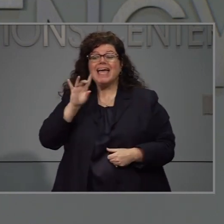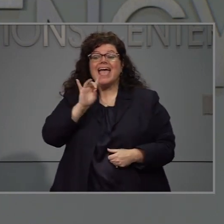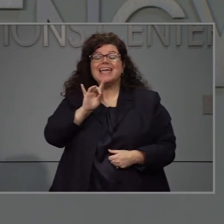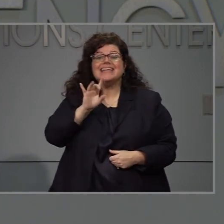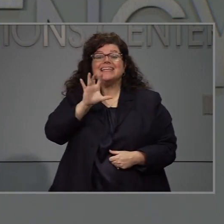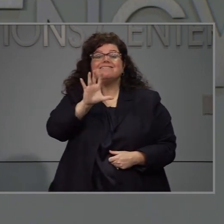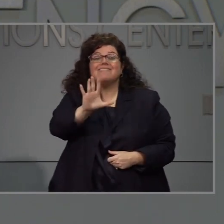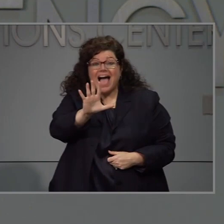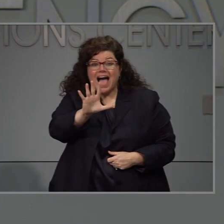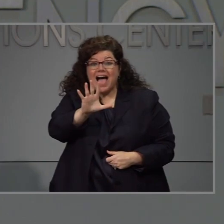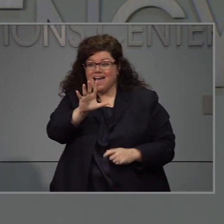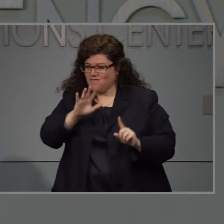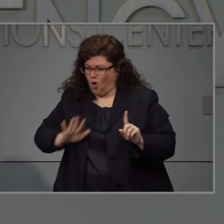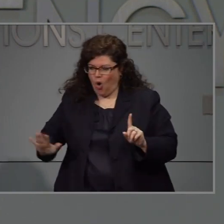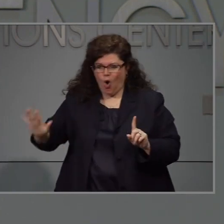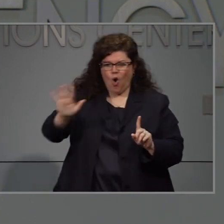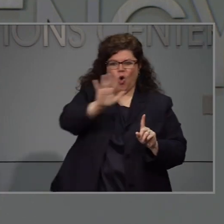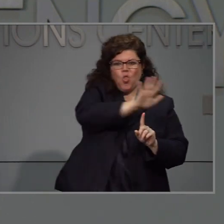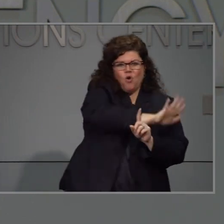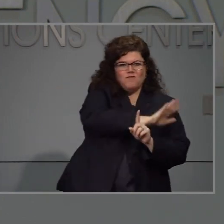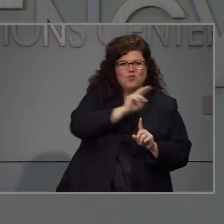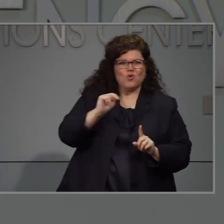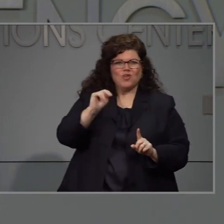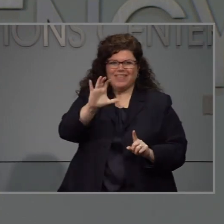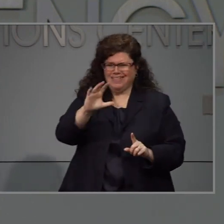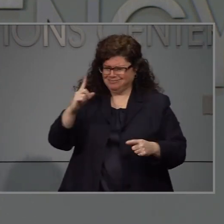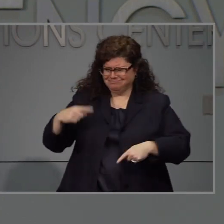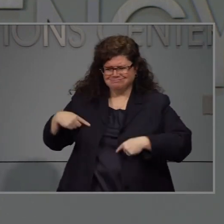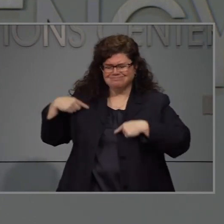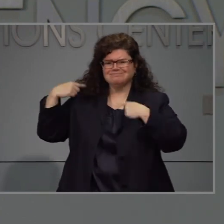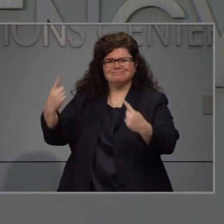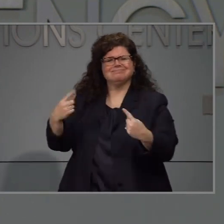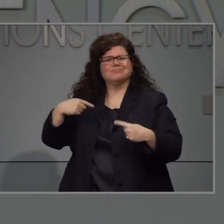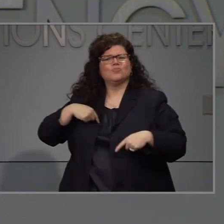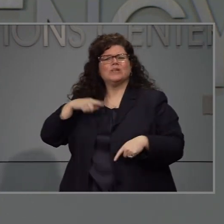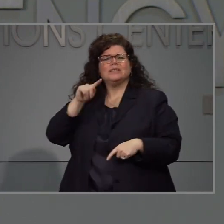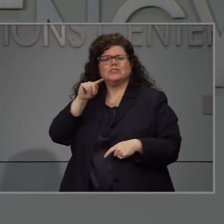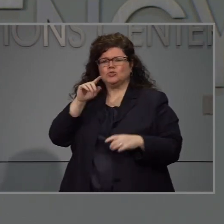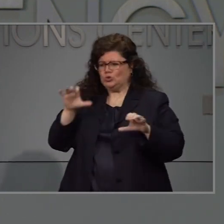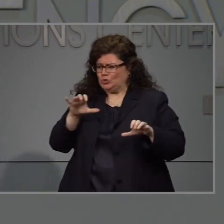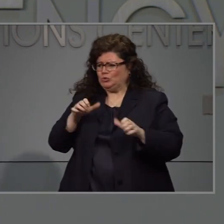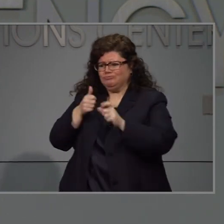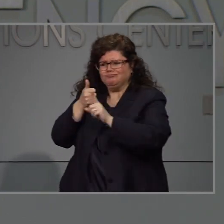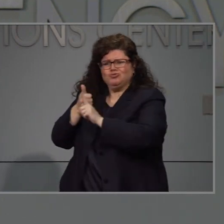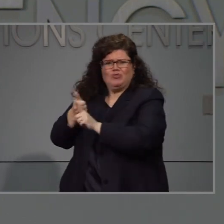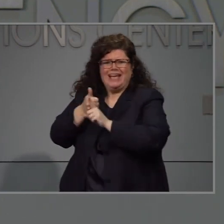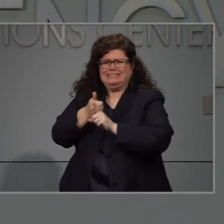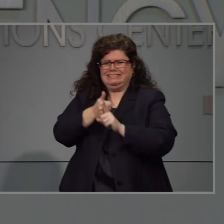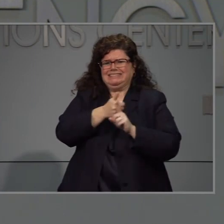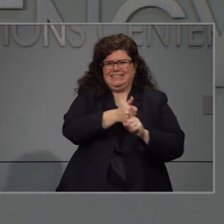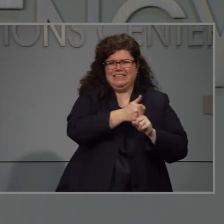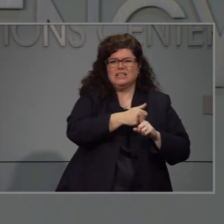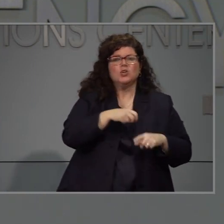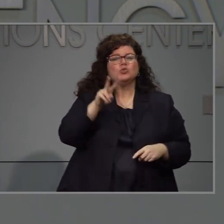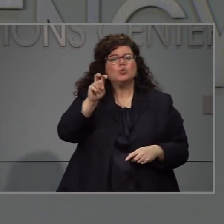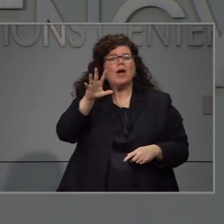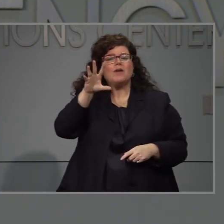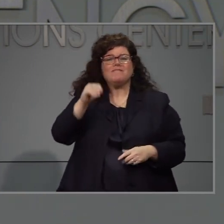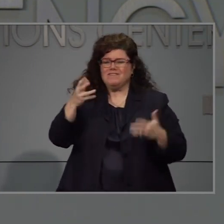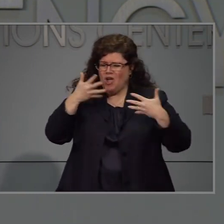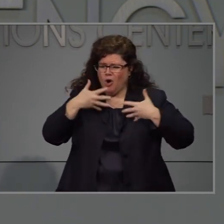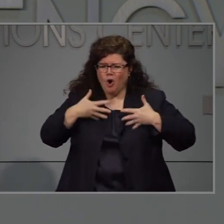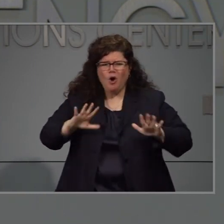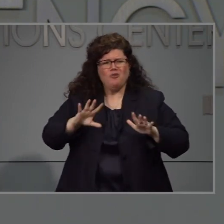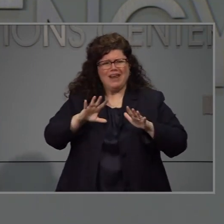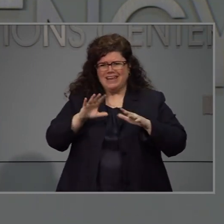de salud tenemos 85 en todo el estado. Han han hecho este tipo de trabajo de rastreo de contactos durante mucho tiempo. Ya